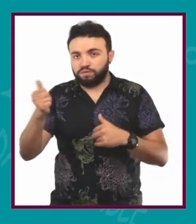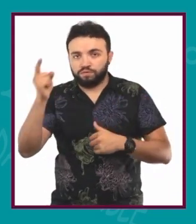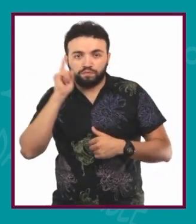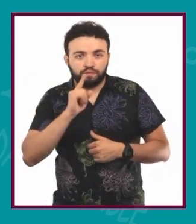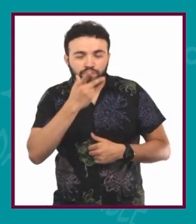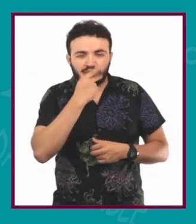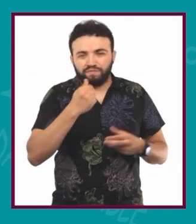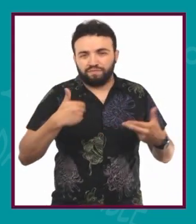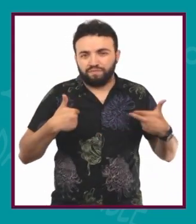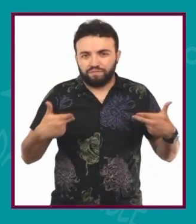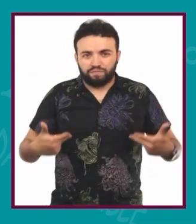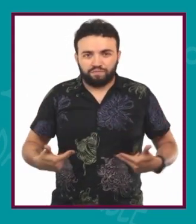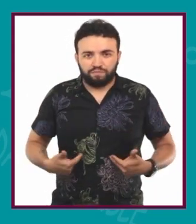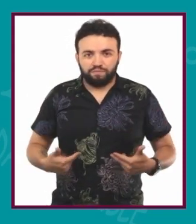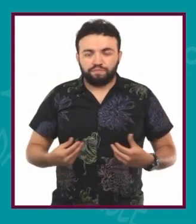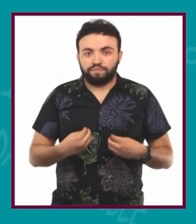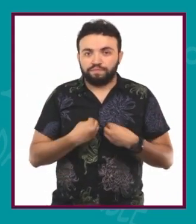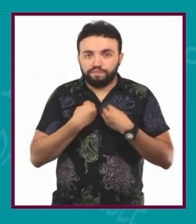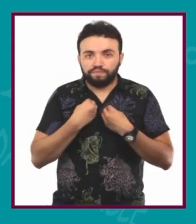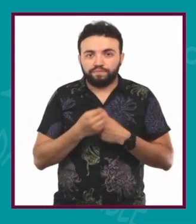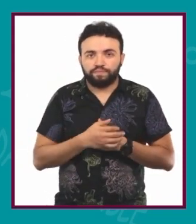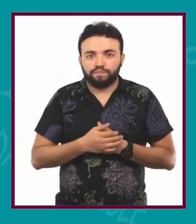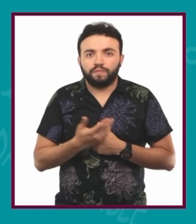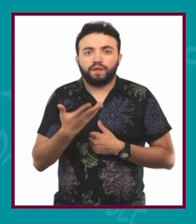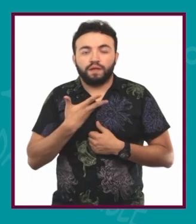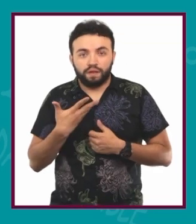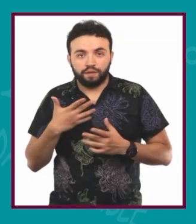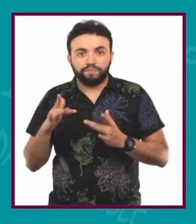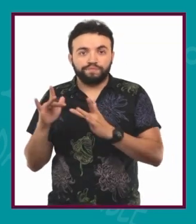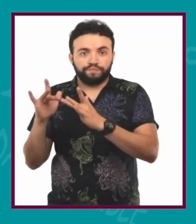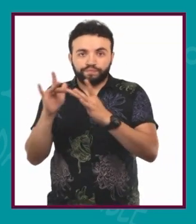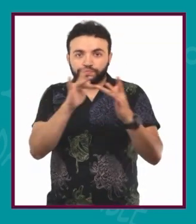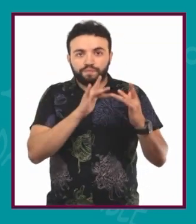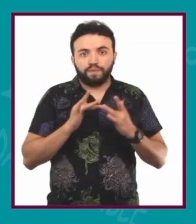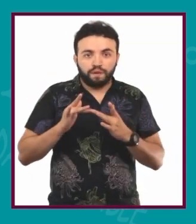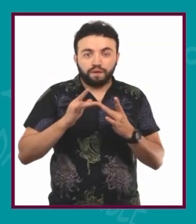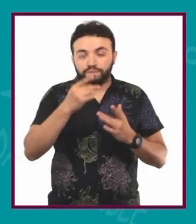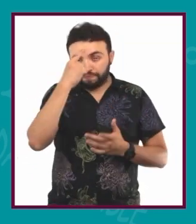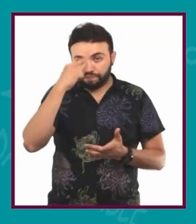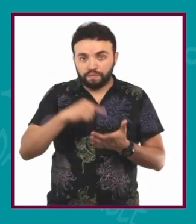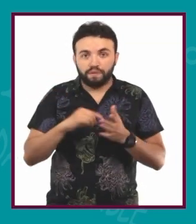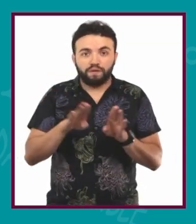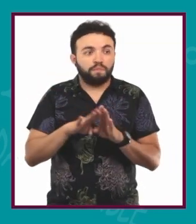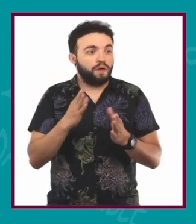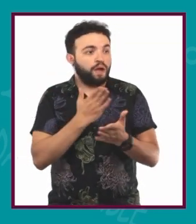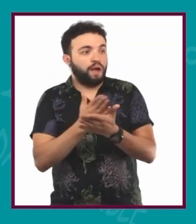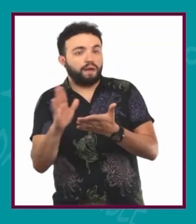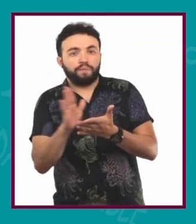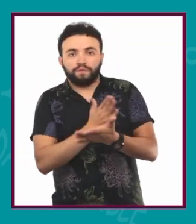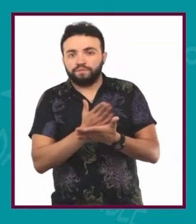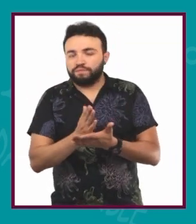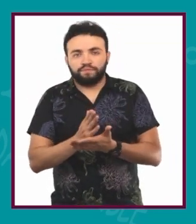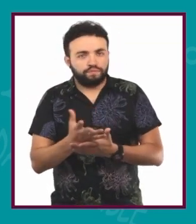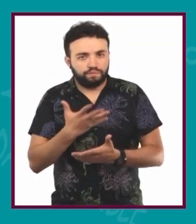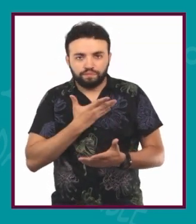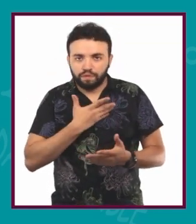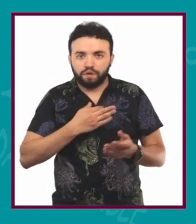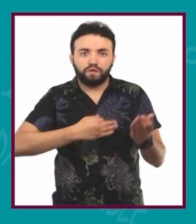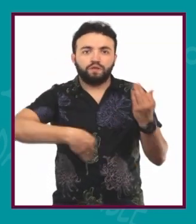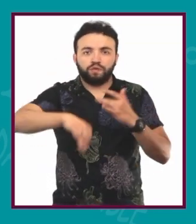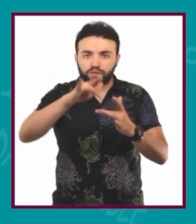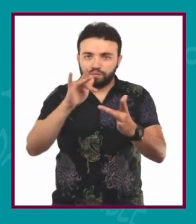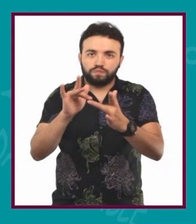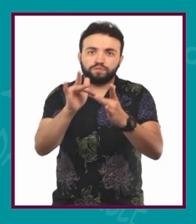y con otros humanos, con otros seres vivos, estamos vinculados, no estamos aislados, sino en constante relación